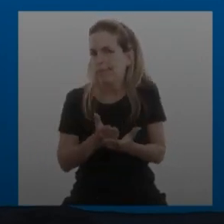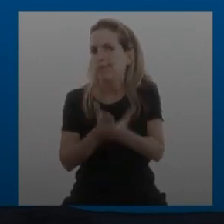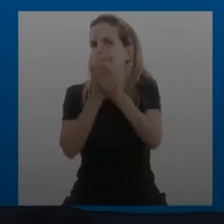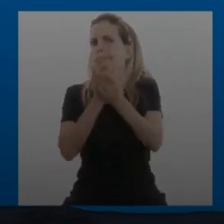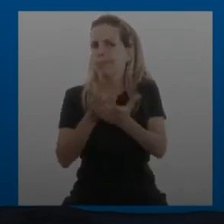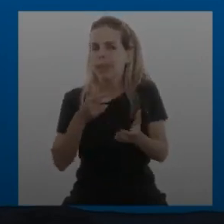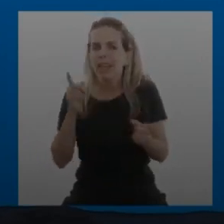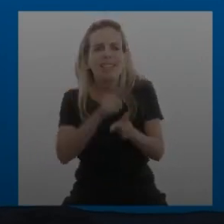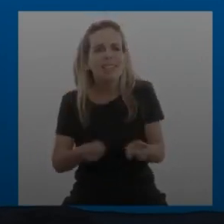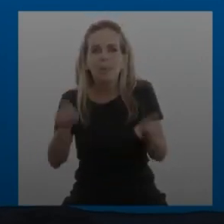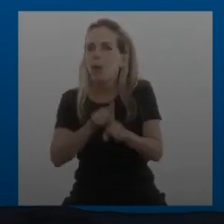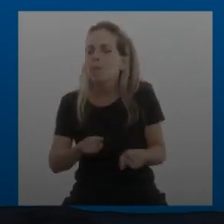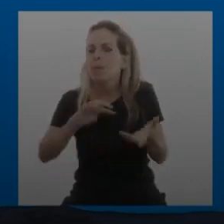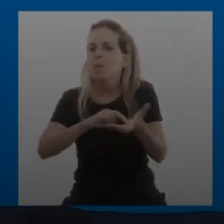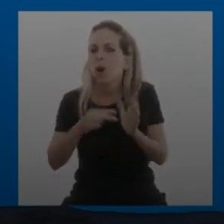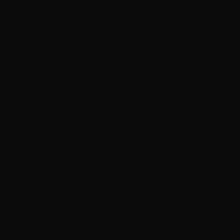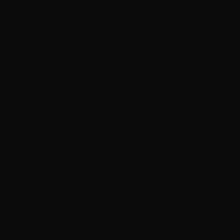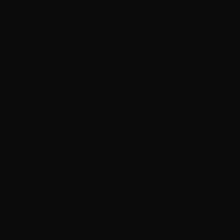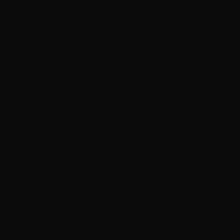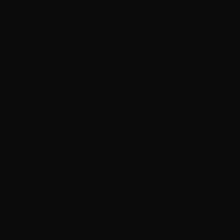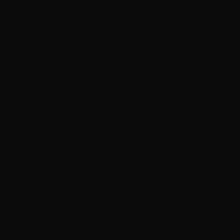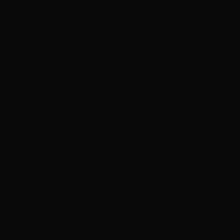una y otra vez con la misma piedra